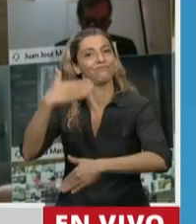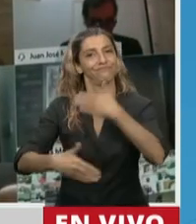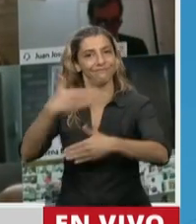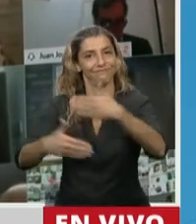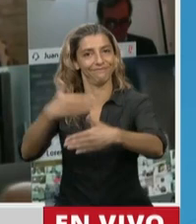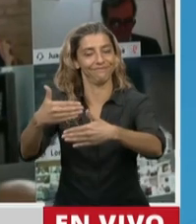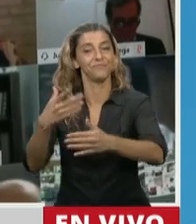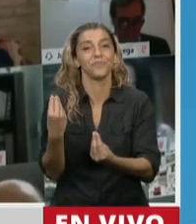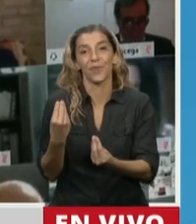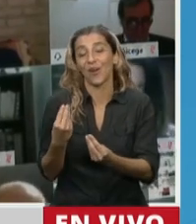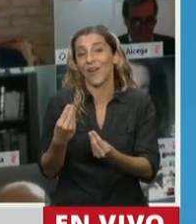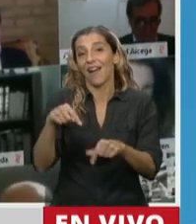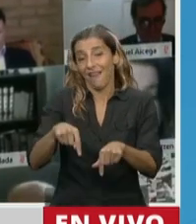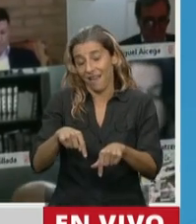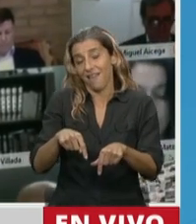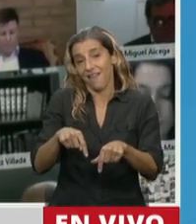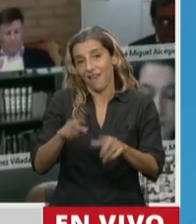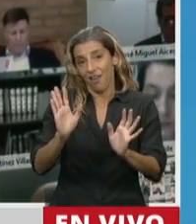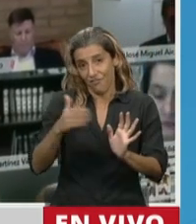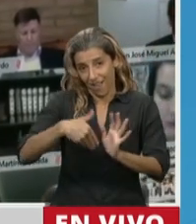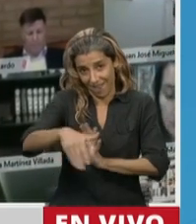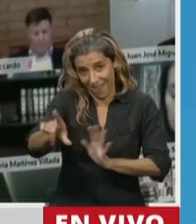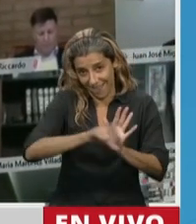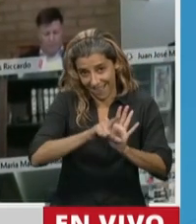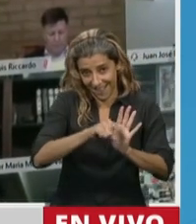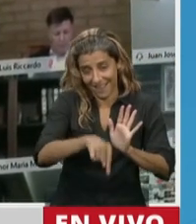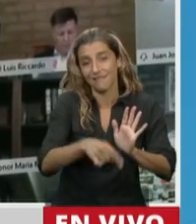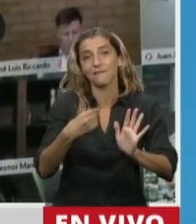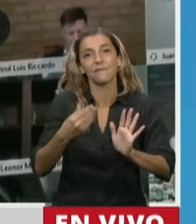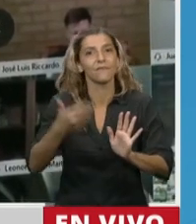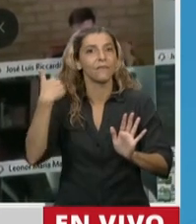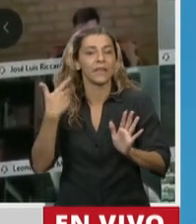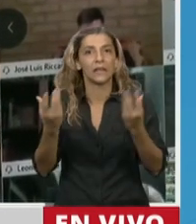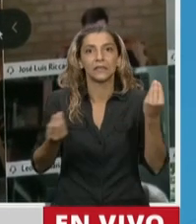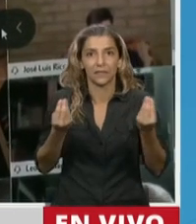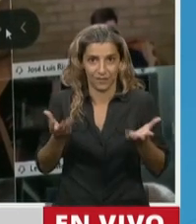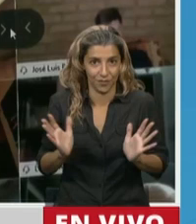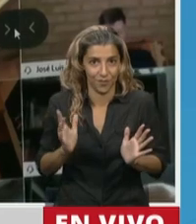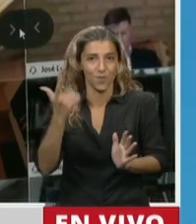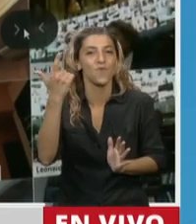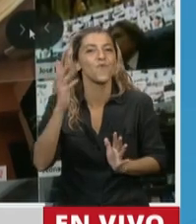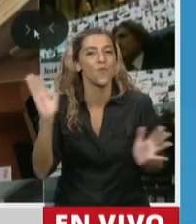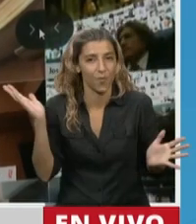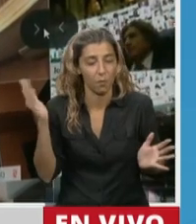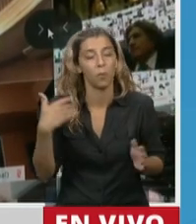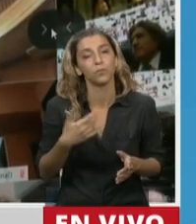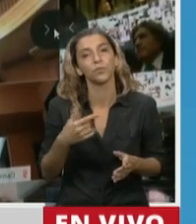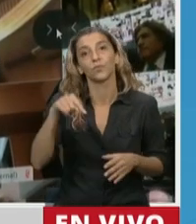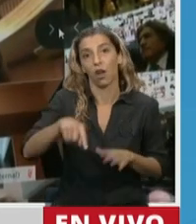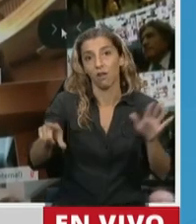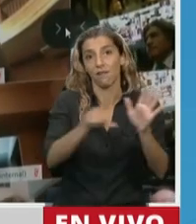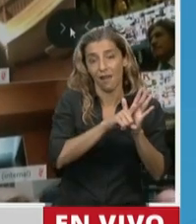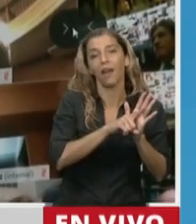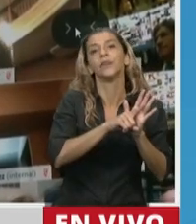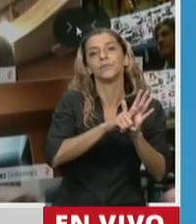partir del tratamiento de esta ley, como así también de las herramientas necesarias.